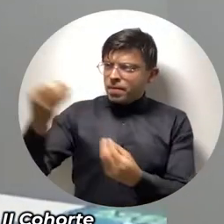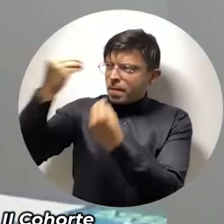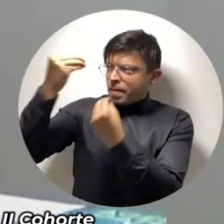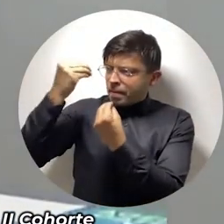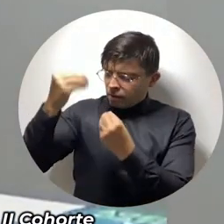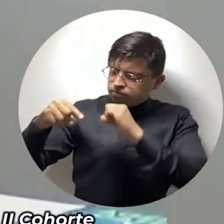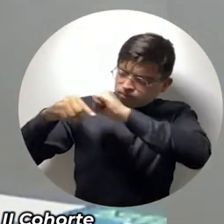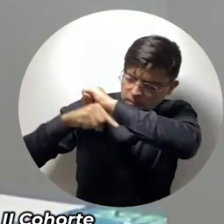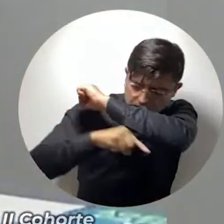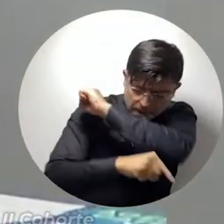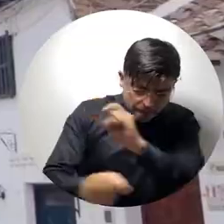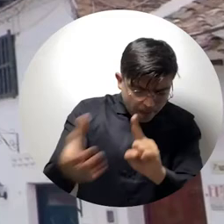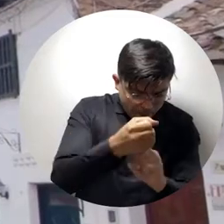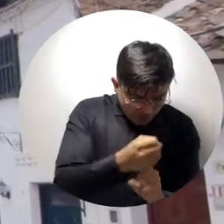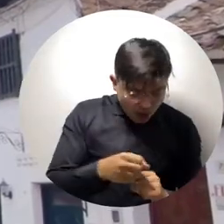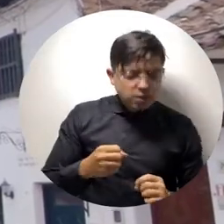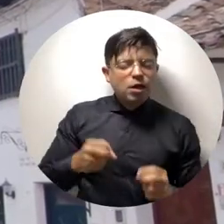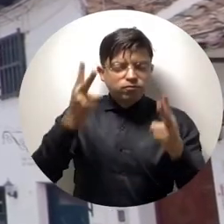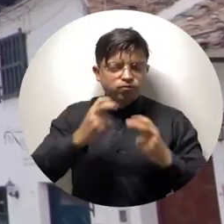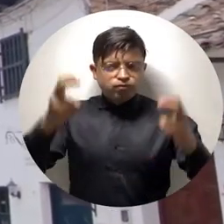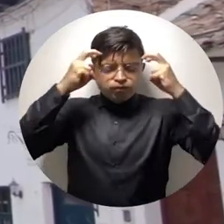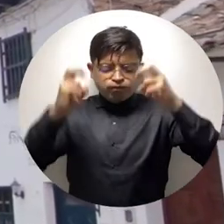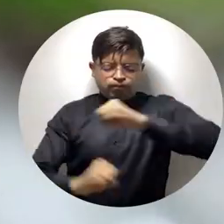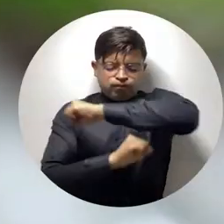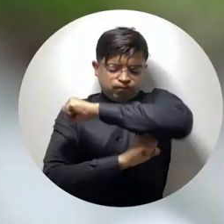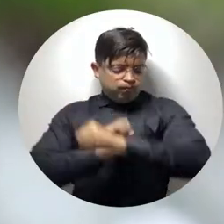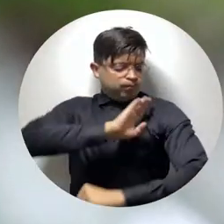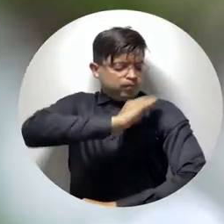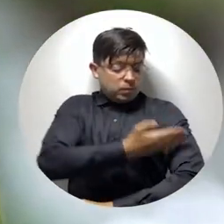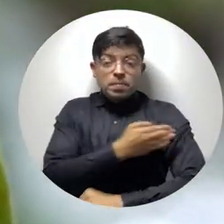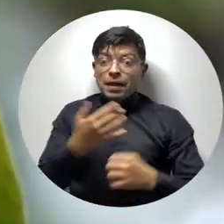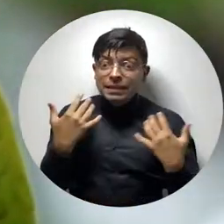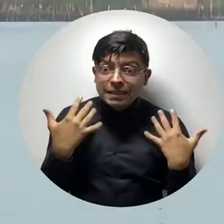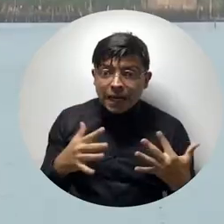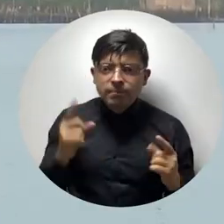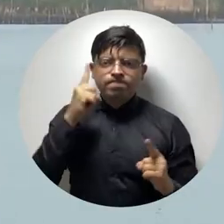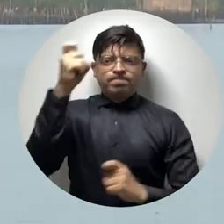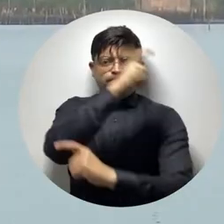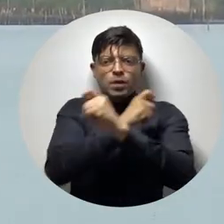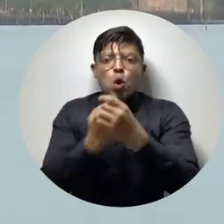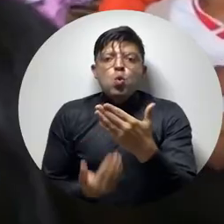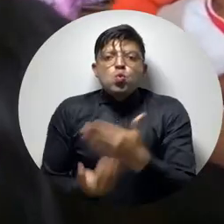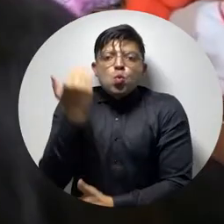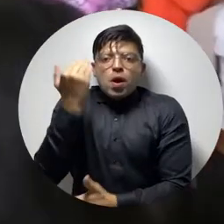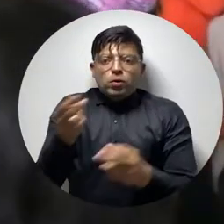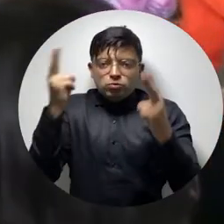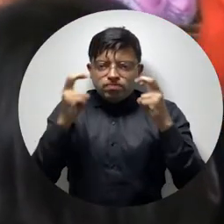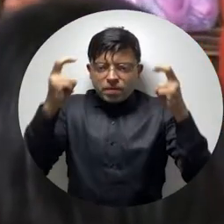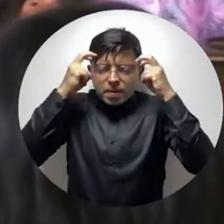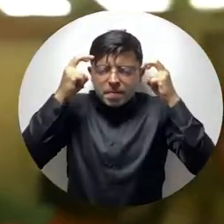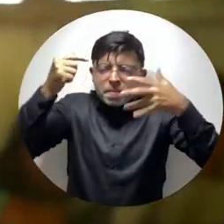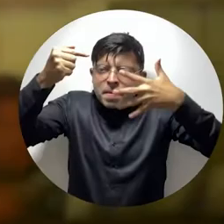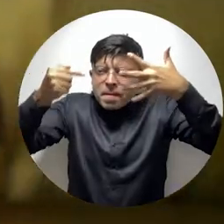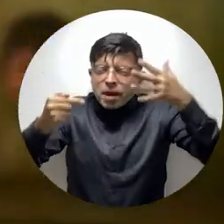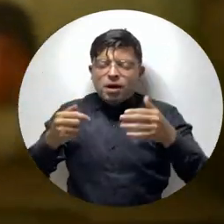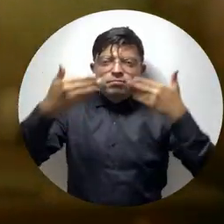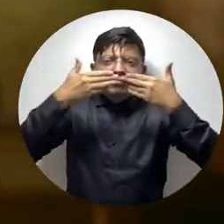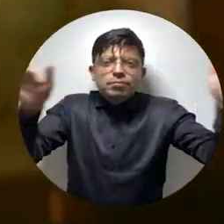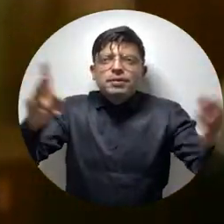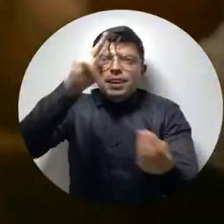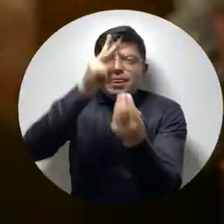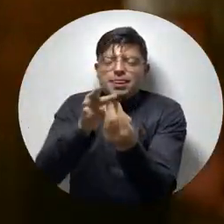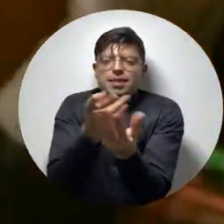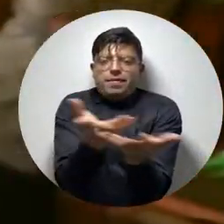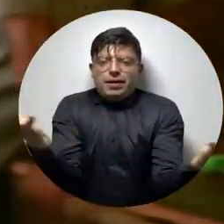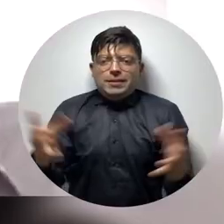y consolides los saberes y a partir de esa reflexión generar nuevos conocimientos de puertas abiertas a la